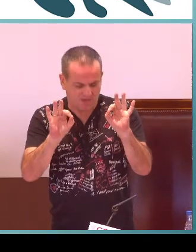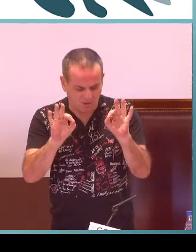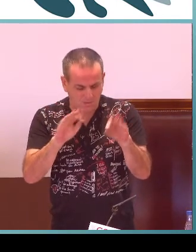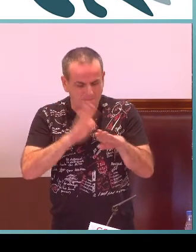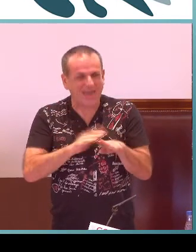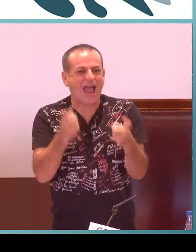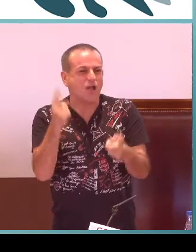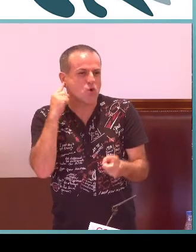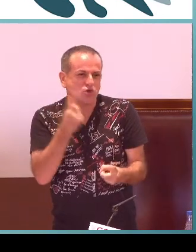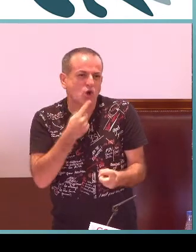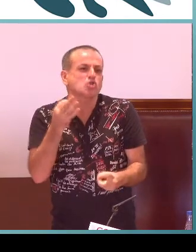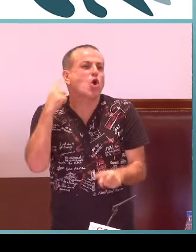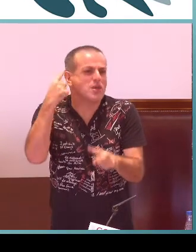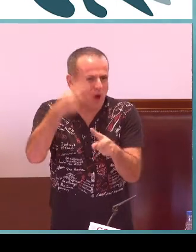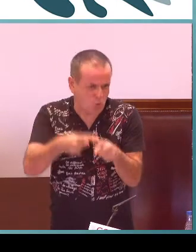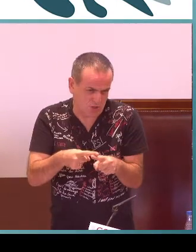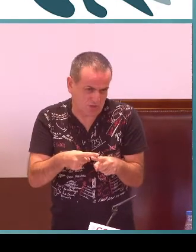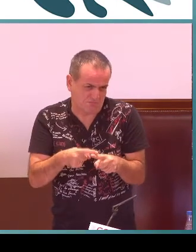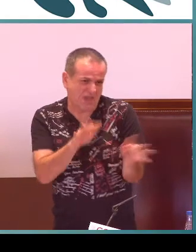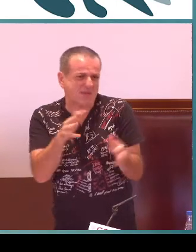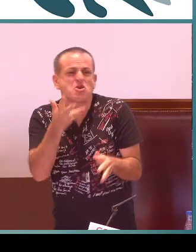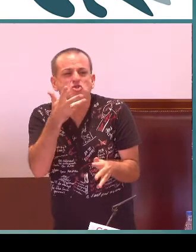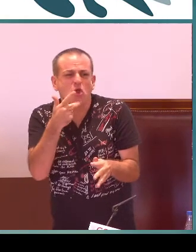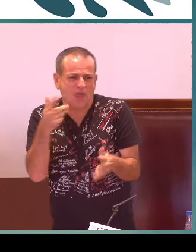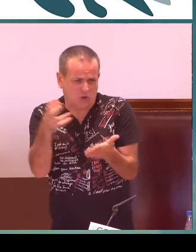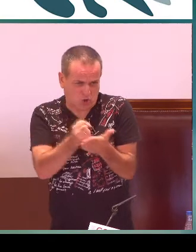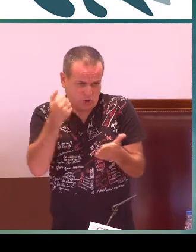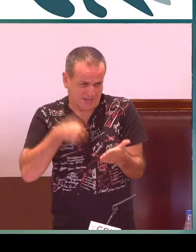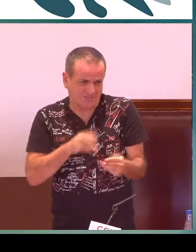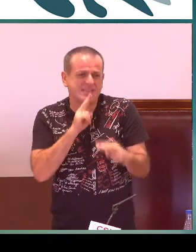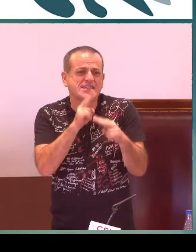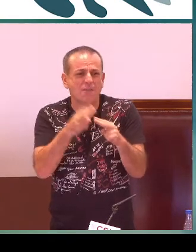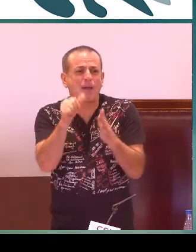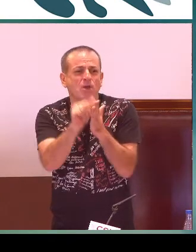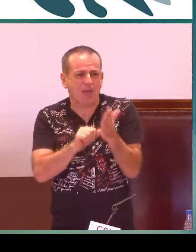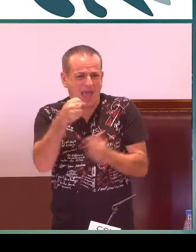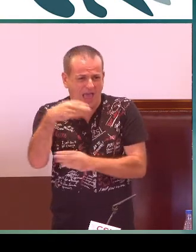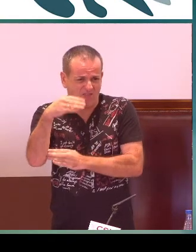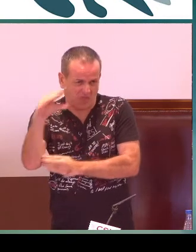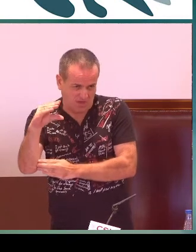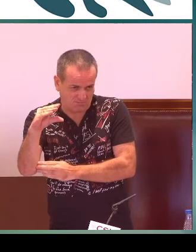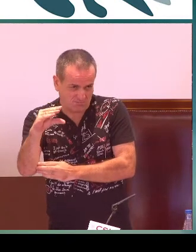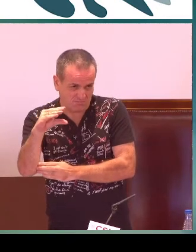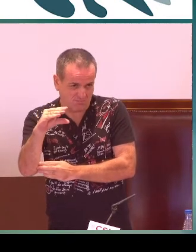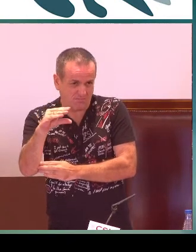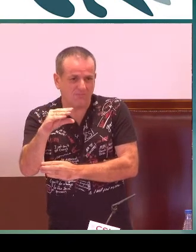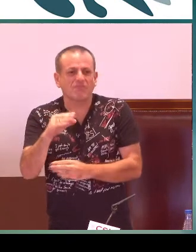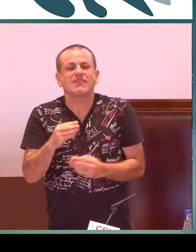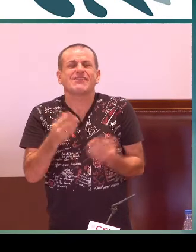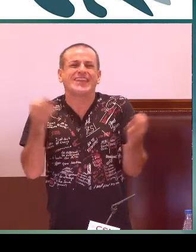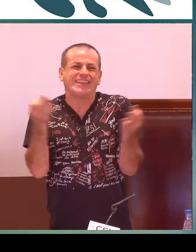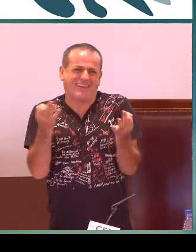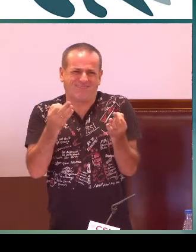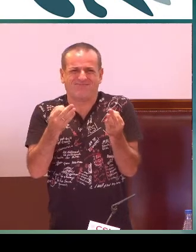Tenemos un programa específico para alumnado sordo o hipoacúsico, que seguro que conocéis ya, que se llama el programa ABC.